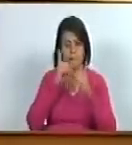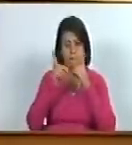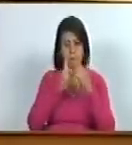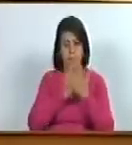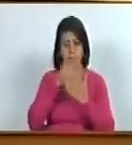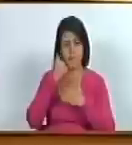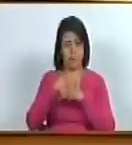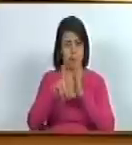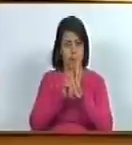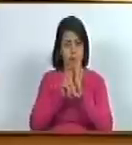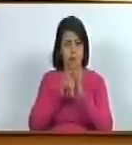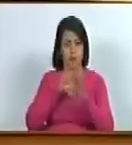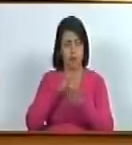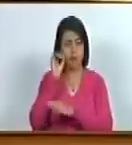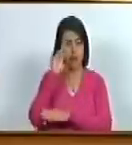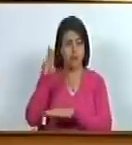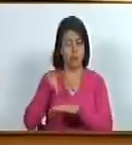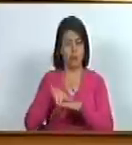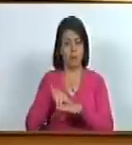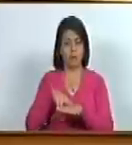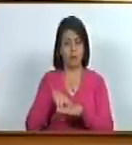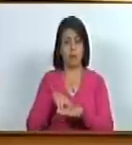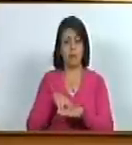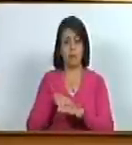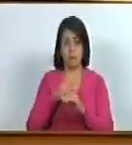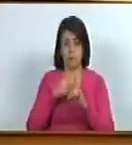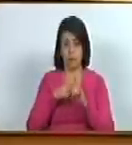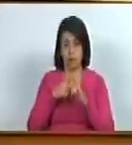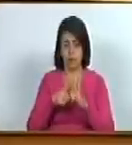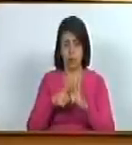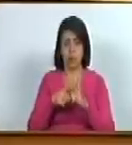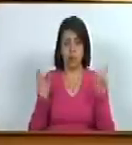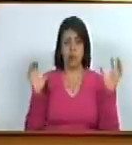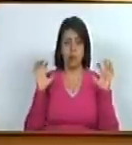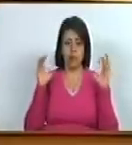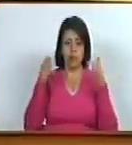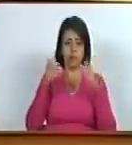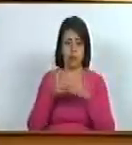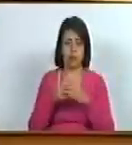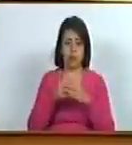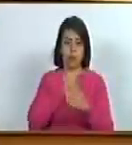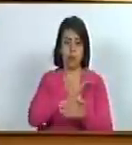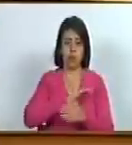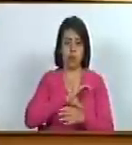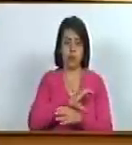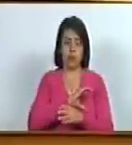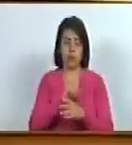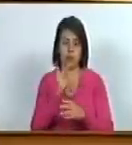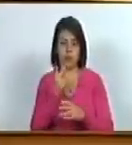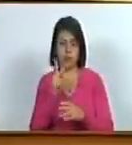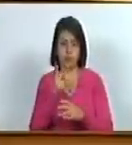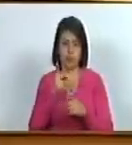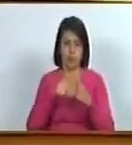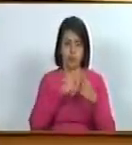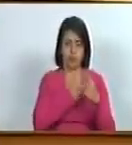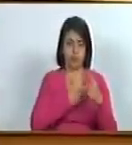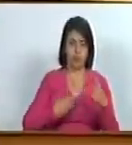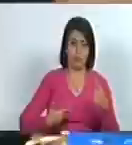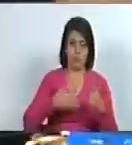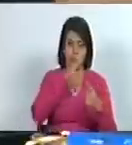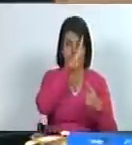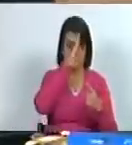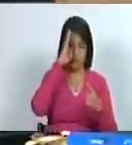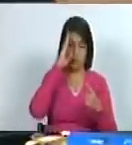el proyecto de ley a la asamblea nacional se conformó una comisión mixta que preside el diputado